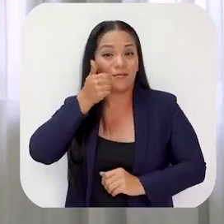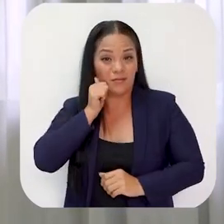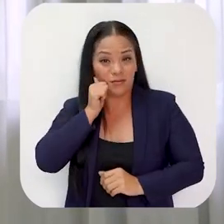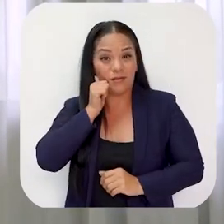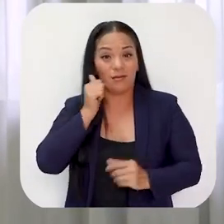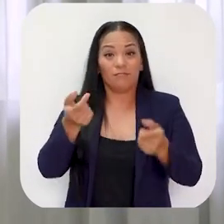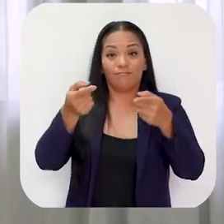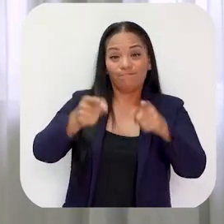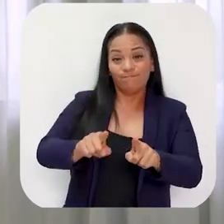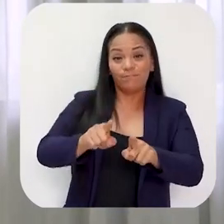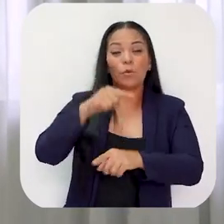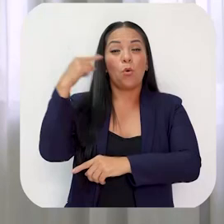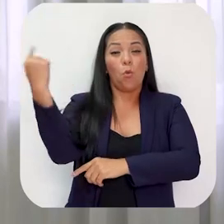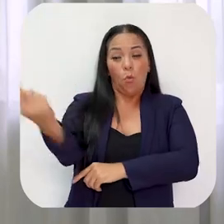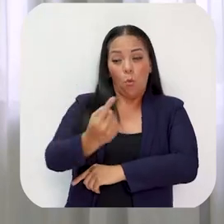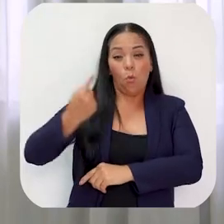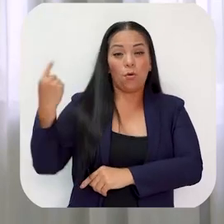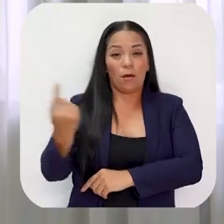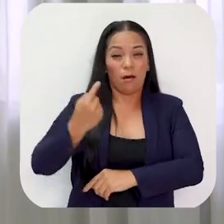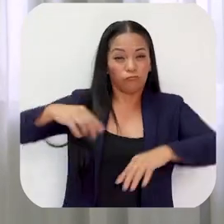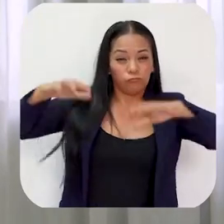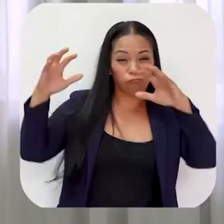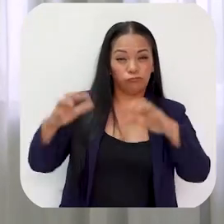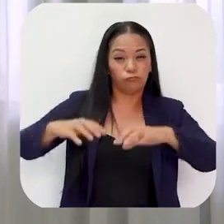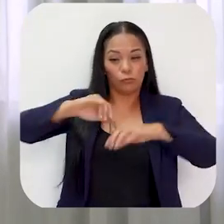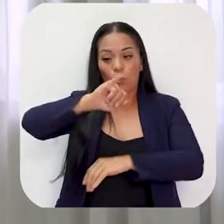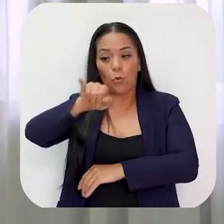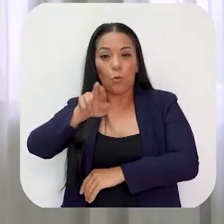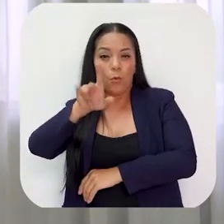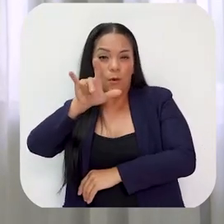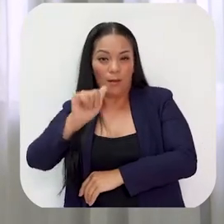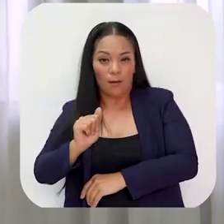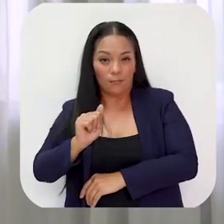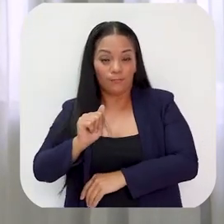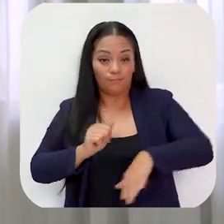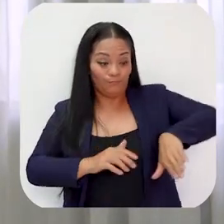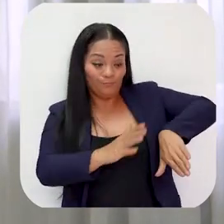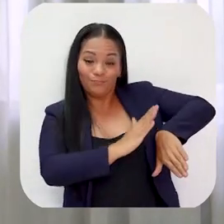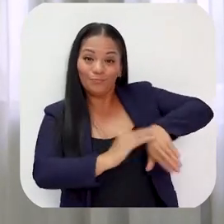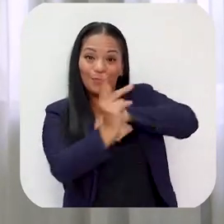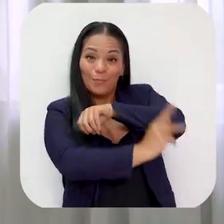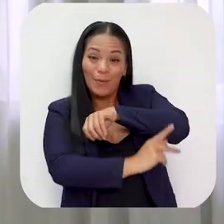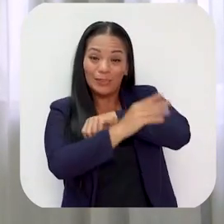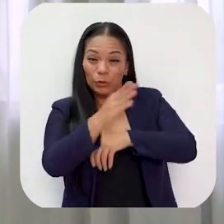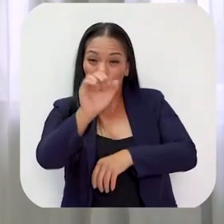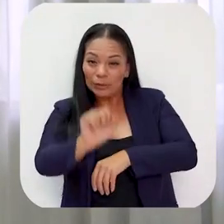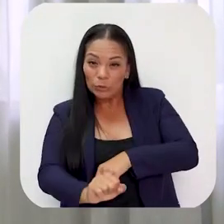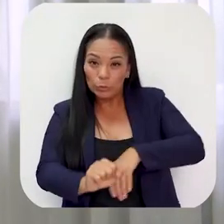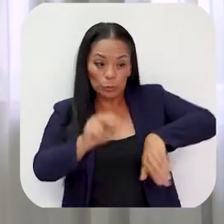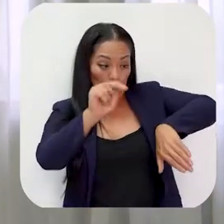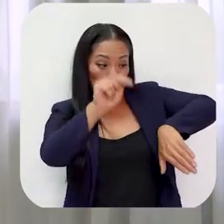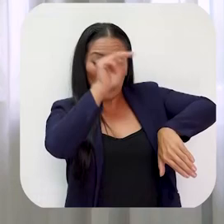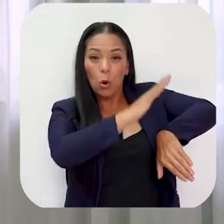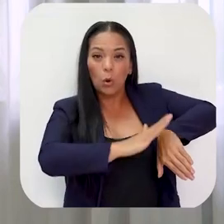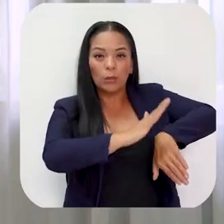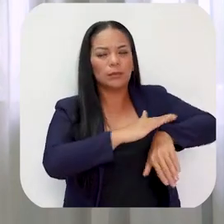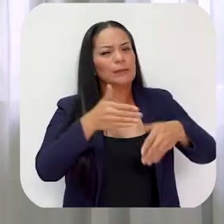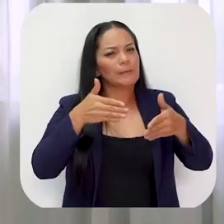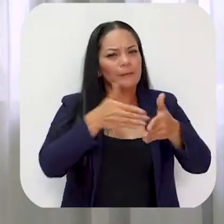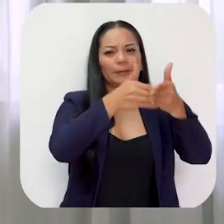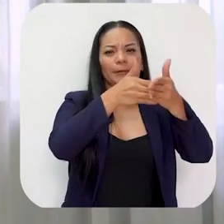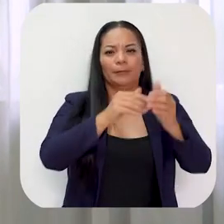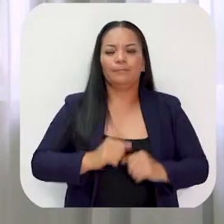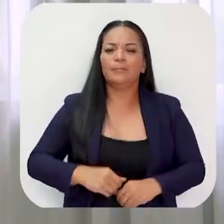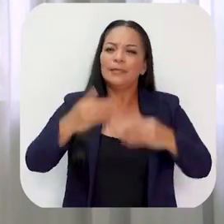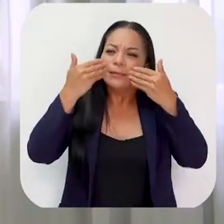ayer el huracán Julia en la zona sur del país y en la zona norte también. Muy